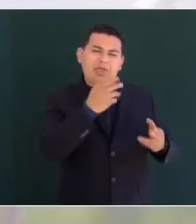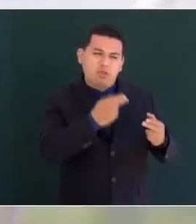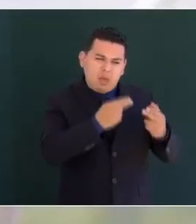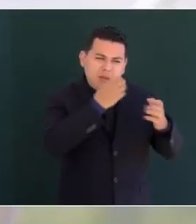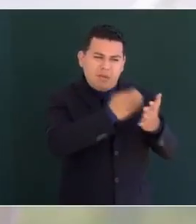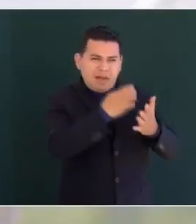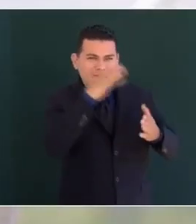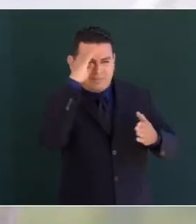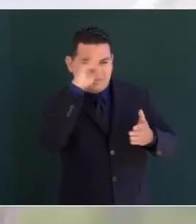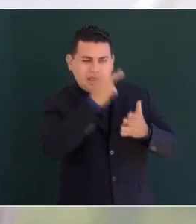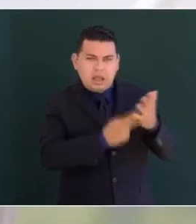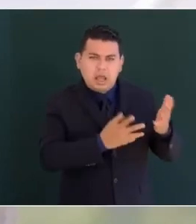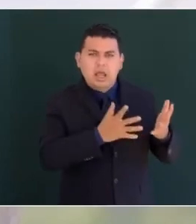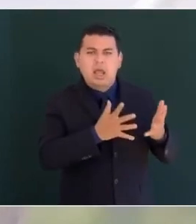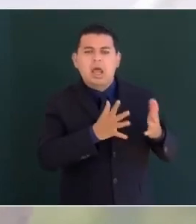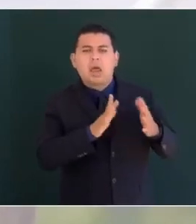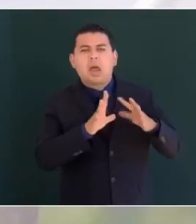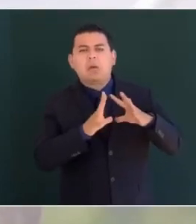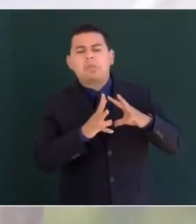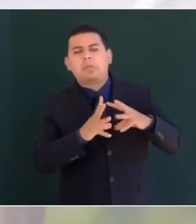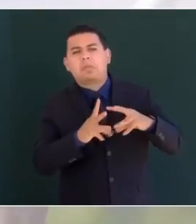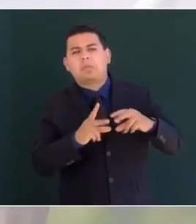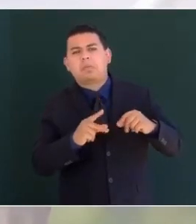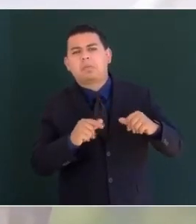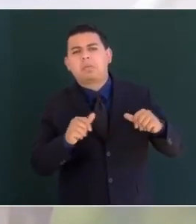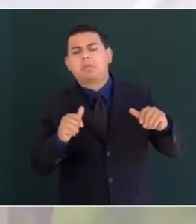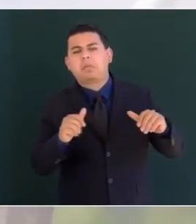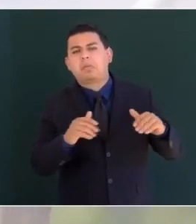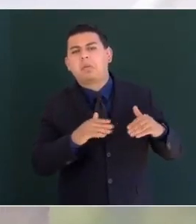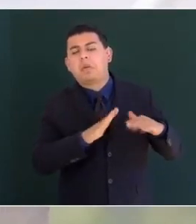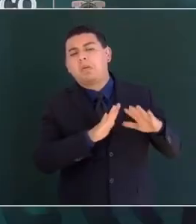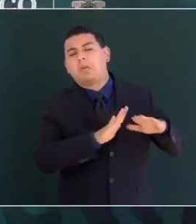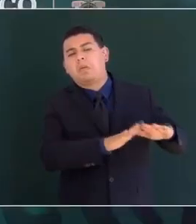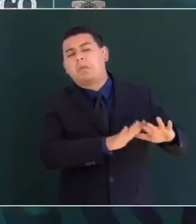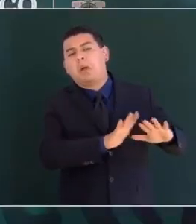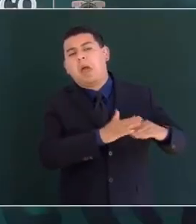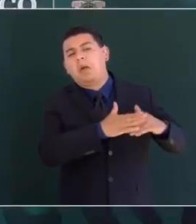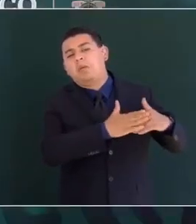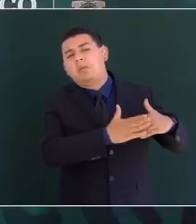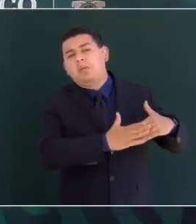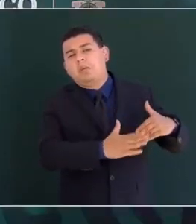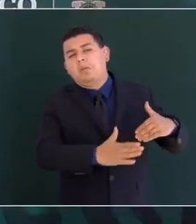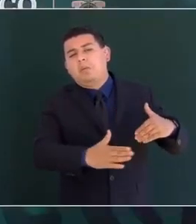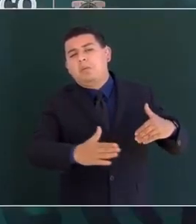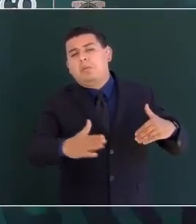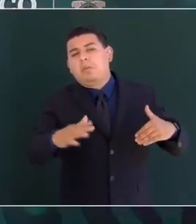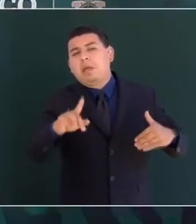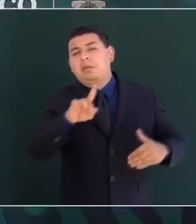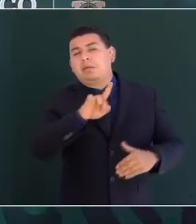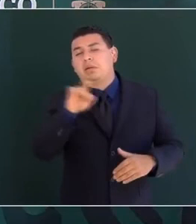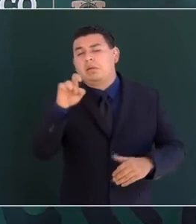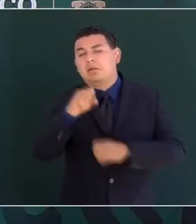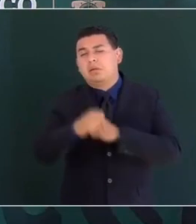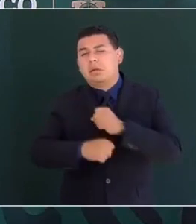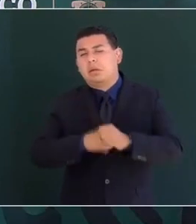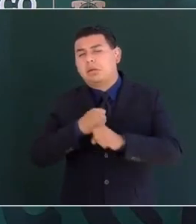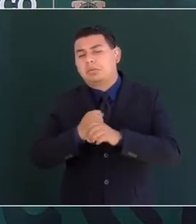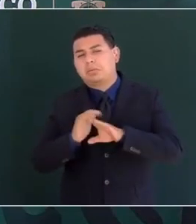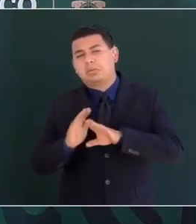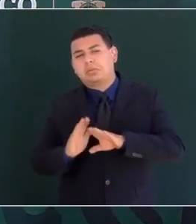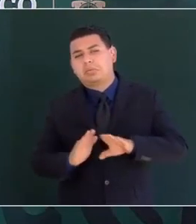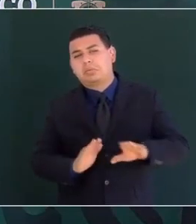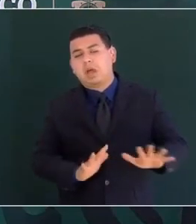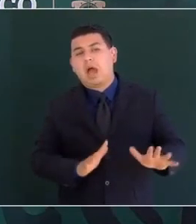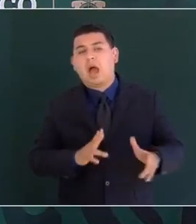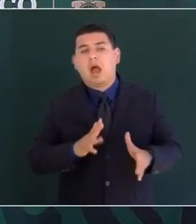permaneció inalterable y así se mantuvo durante 100 años hasta